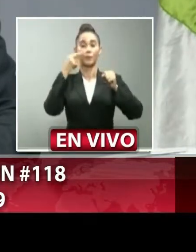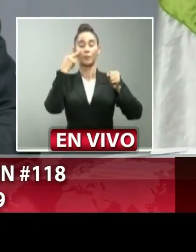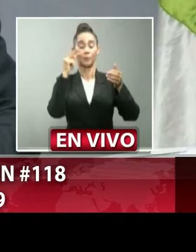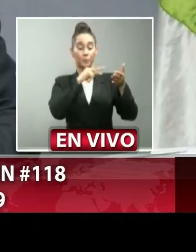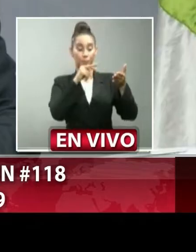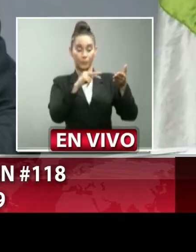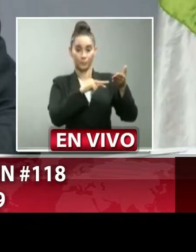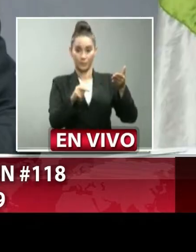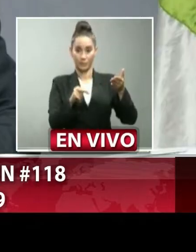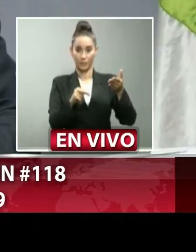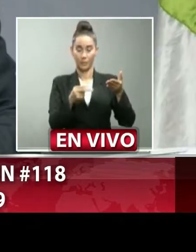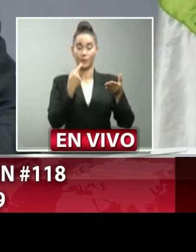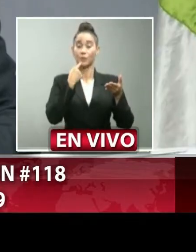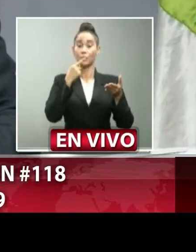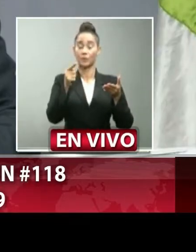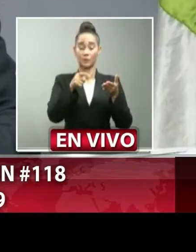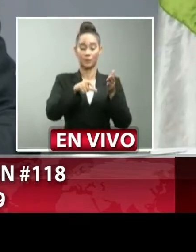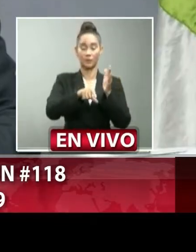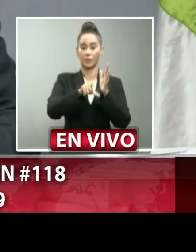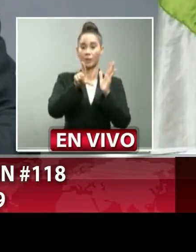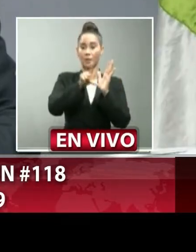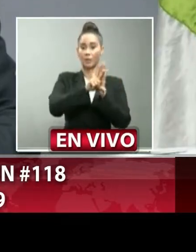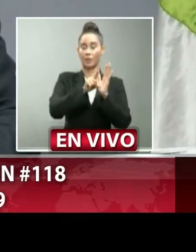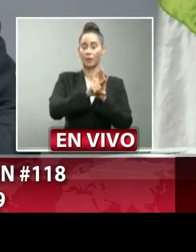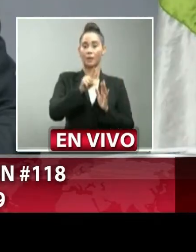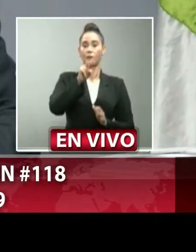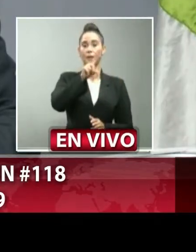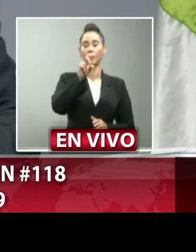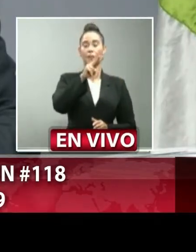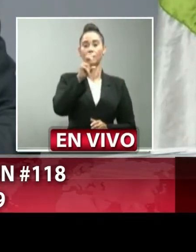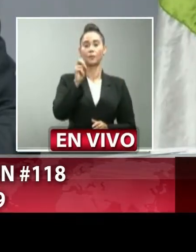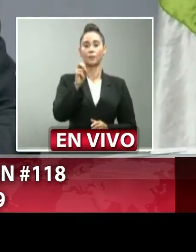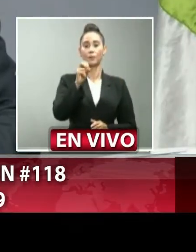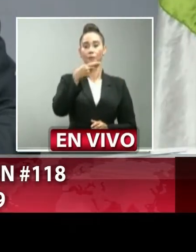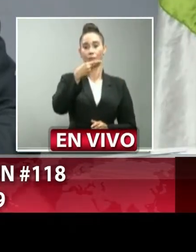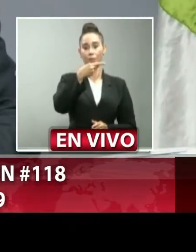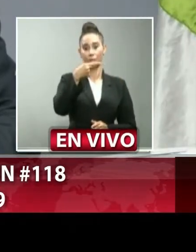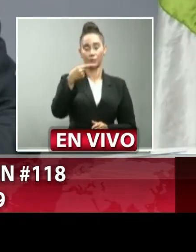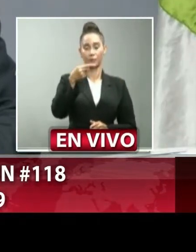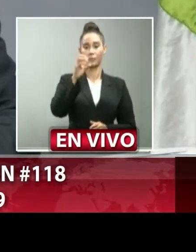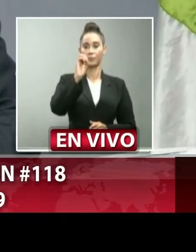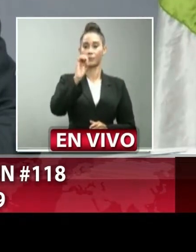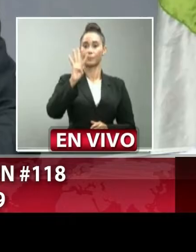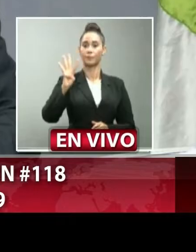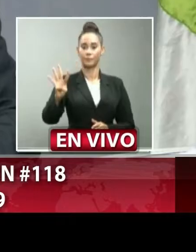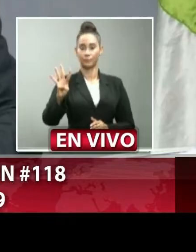200-04 sobre libre acceso a la información pública